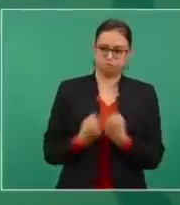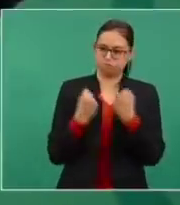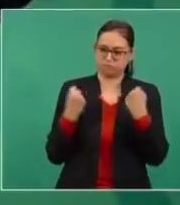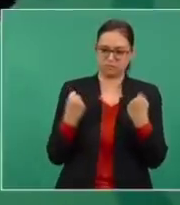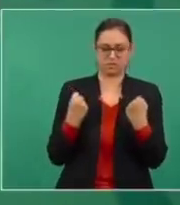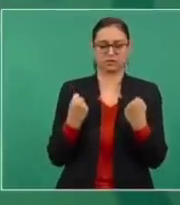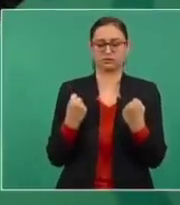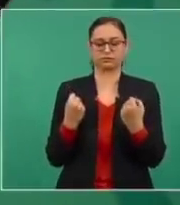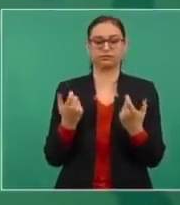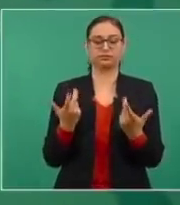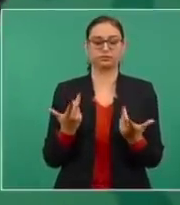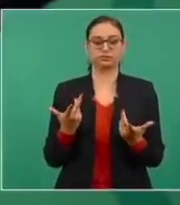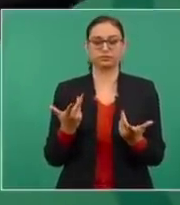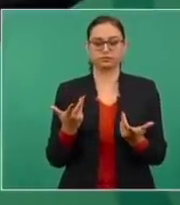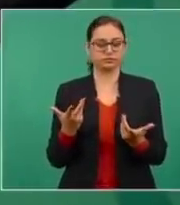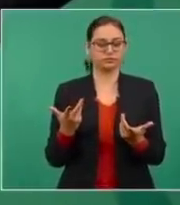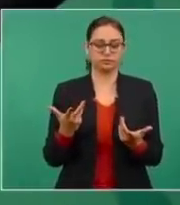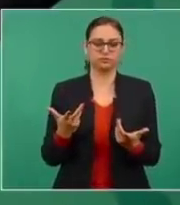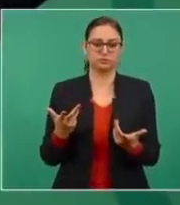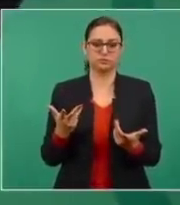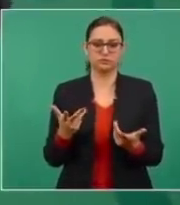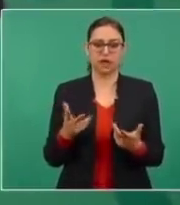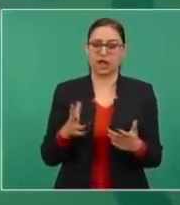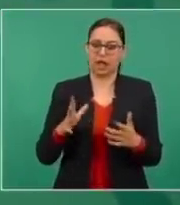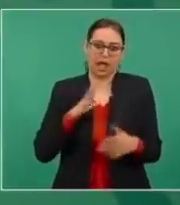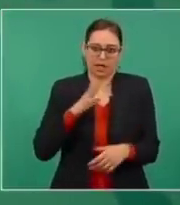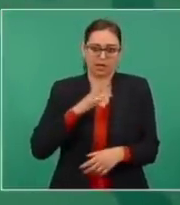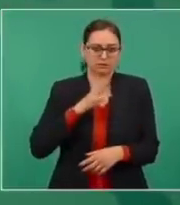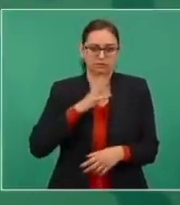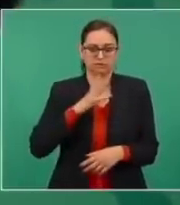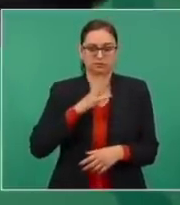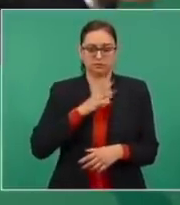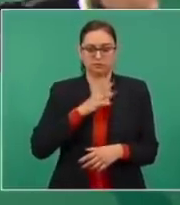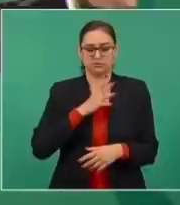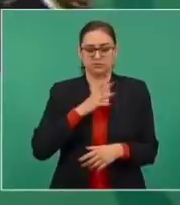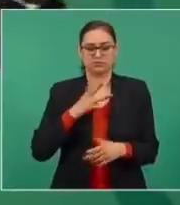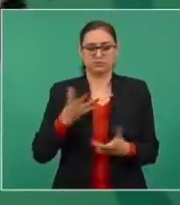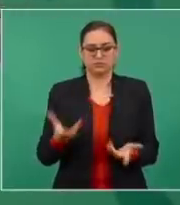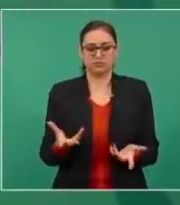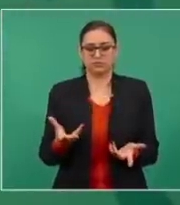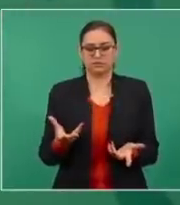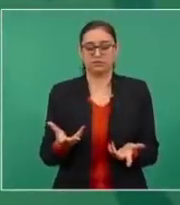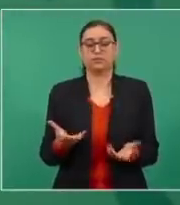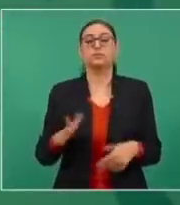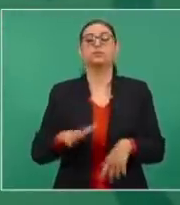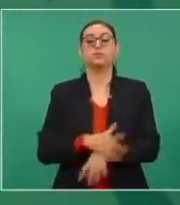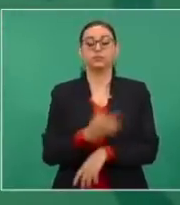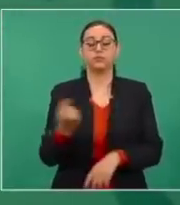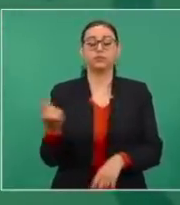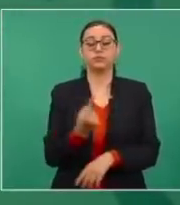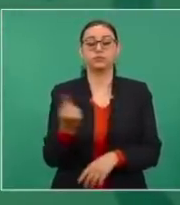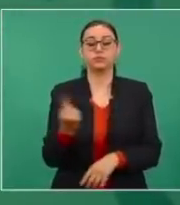las hay en Oaxaca y en todos lados, entre los pueblos, por